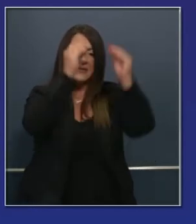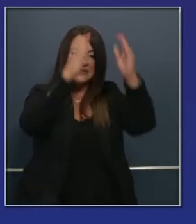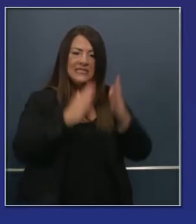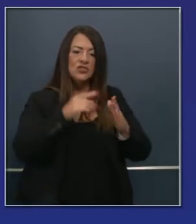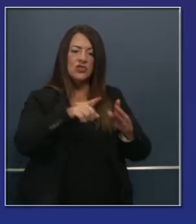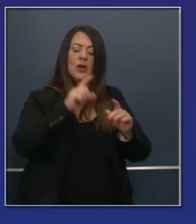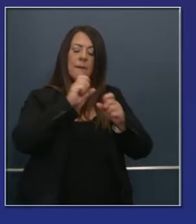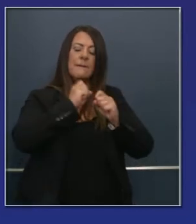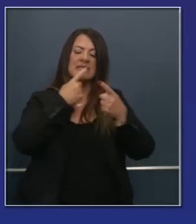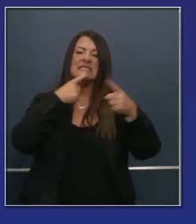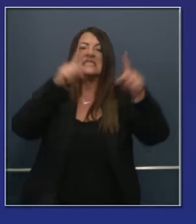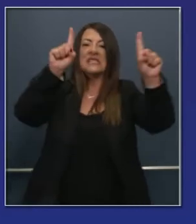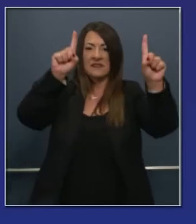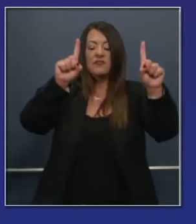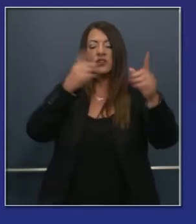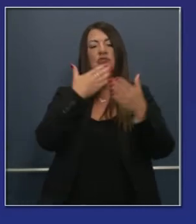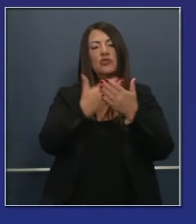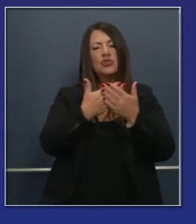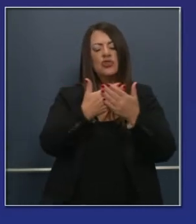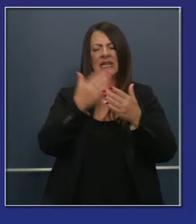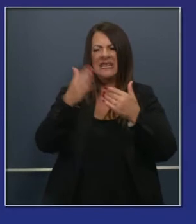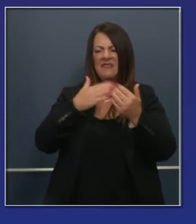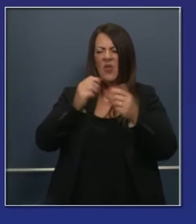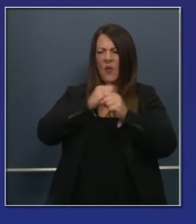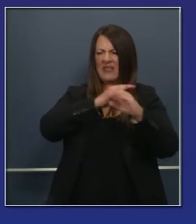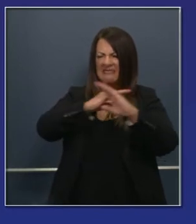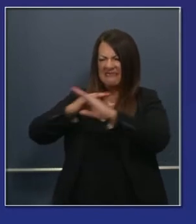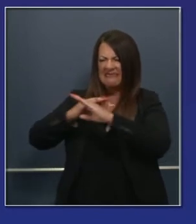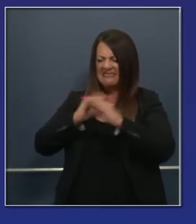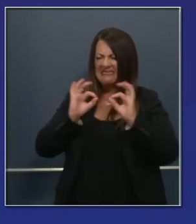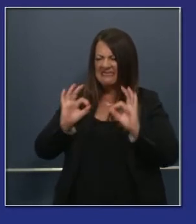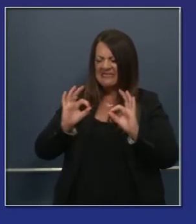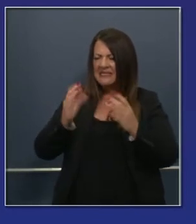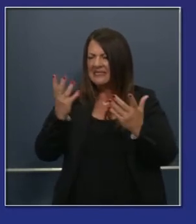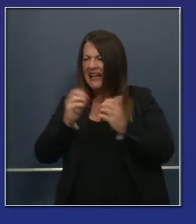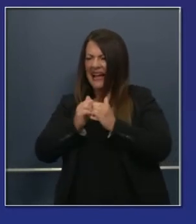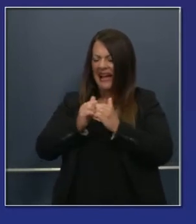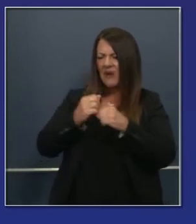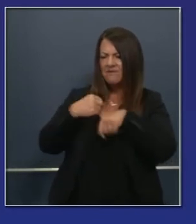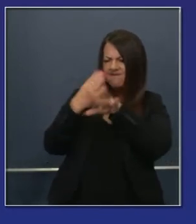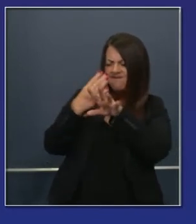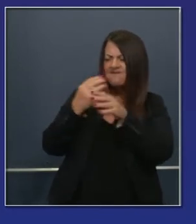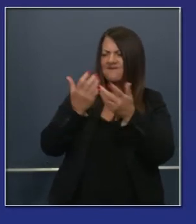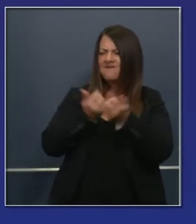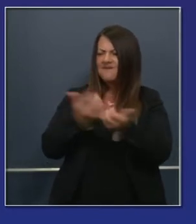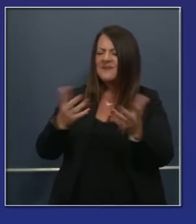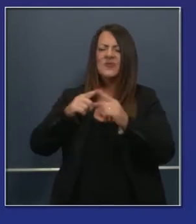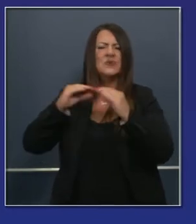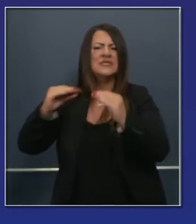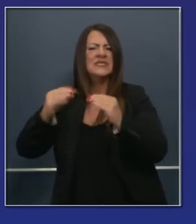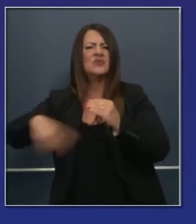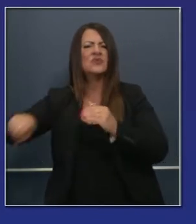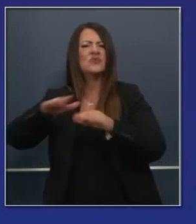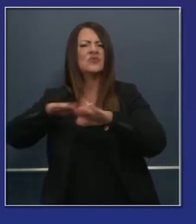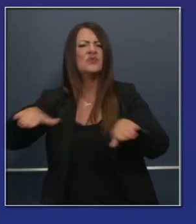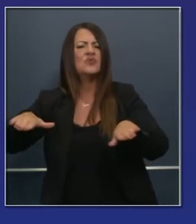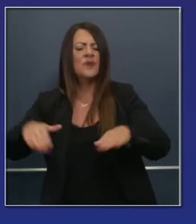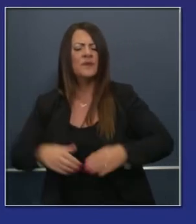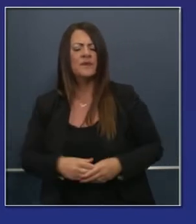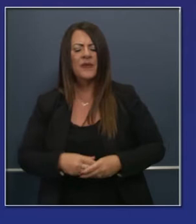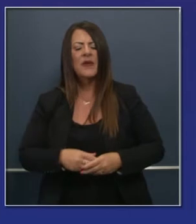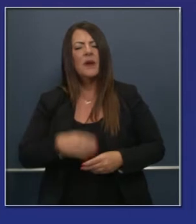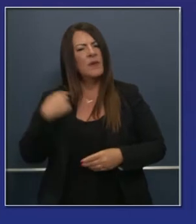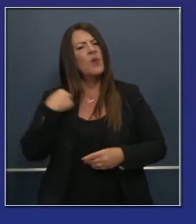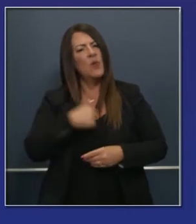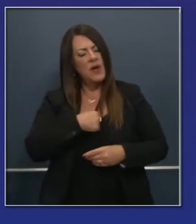maestros para que sean maestros maravillosos en este ambiente tan difícil. decir, preparando también a los estudiantes a dar lo mejor de sí, pero también